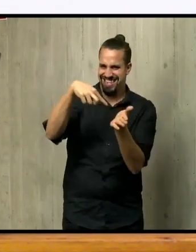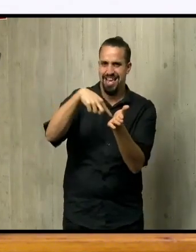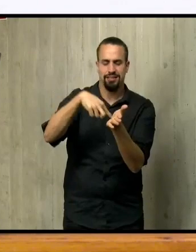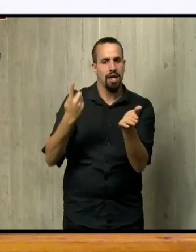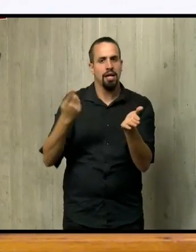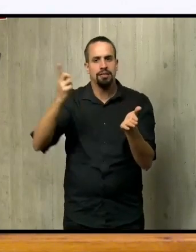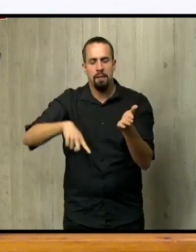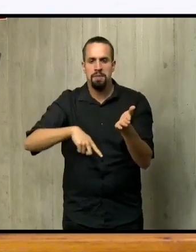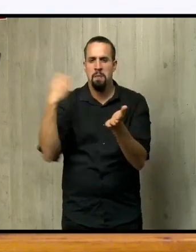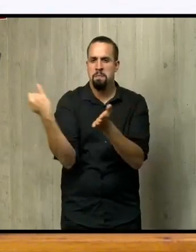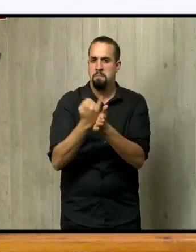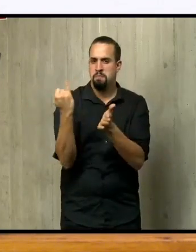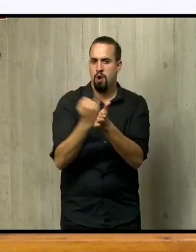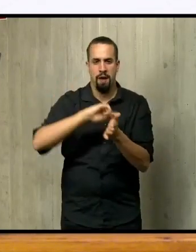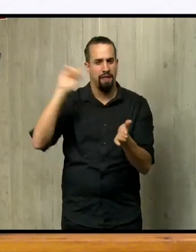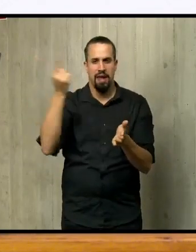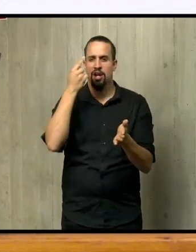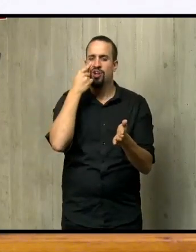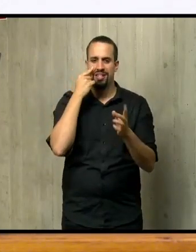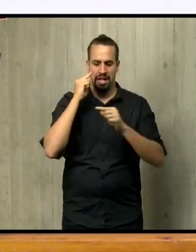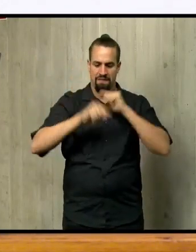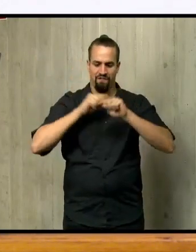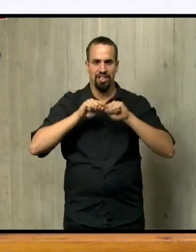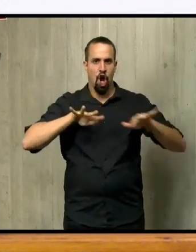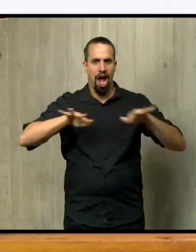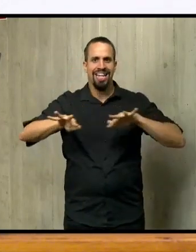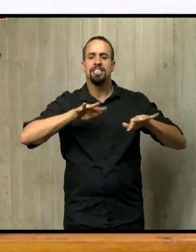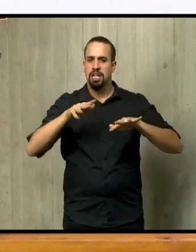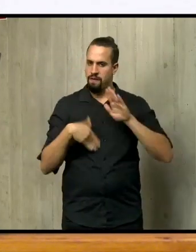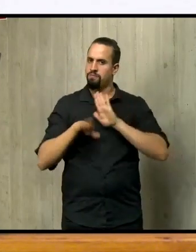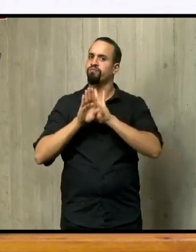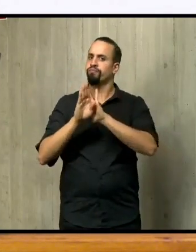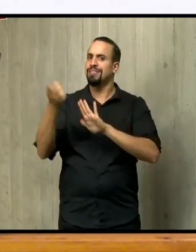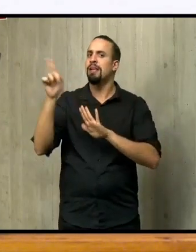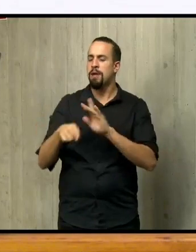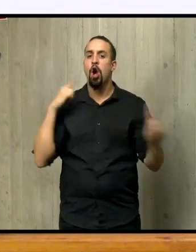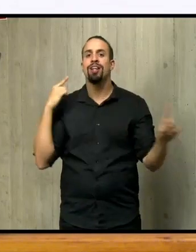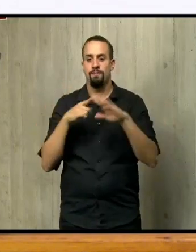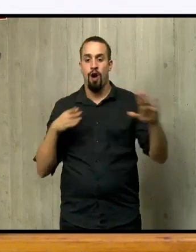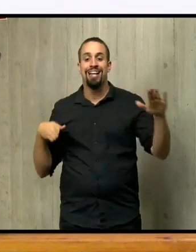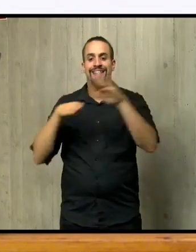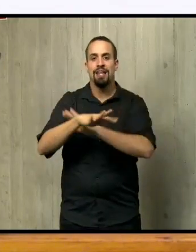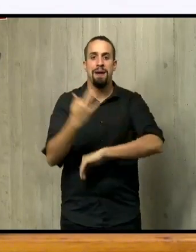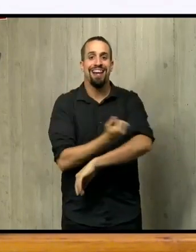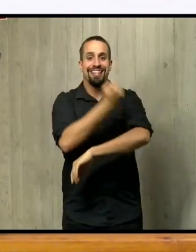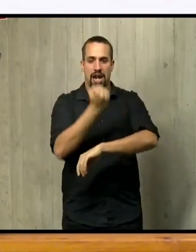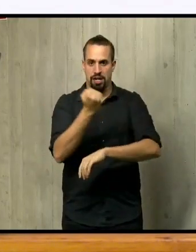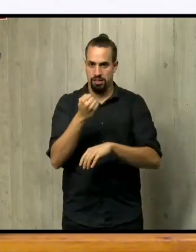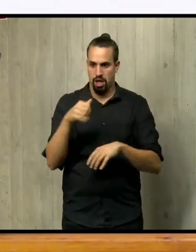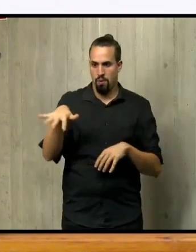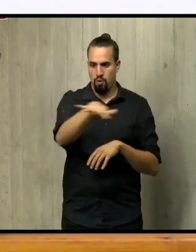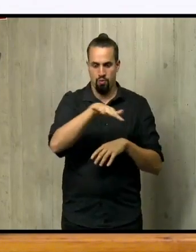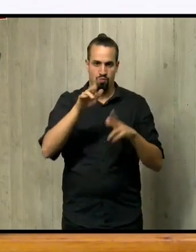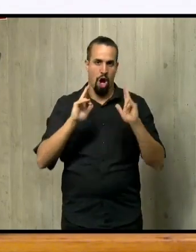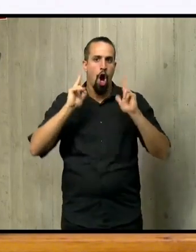una prueba diagnóstica de infección activa para acceder y registrarse como huésped de un establecimiento hotelero,